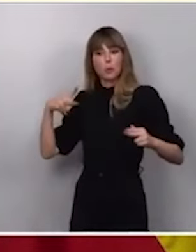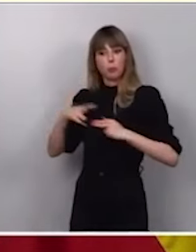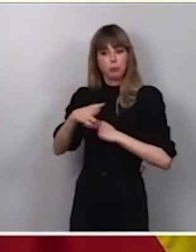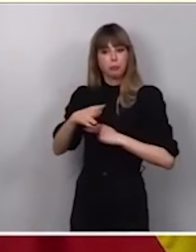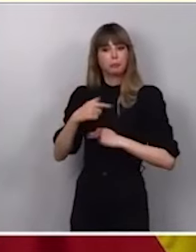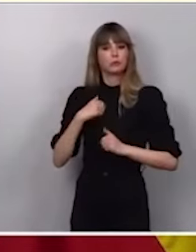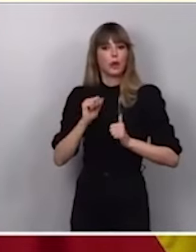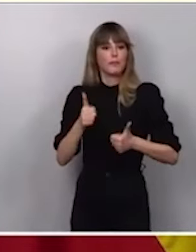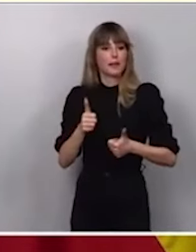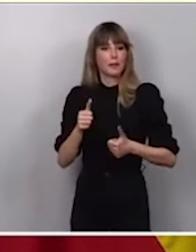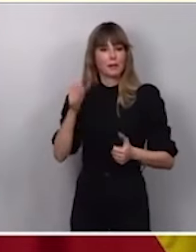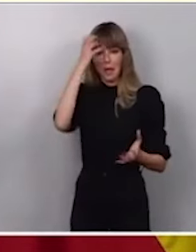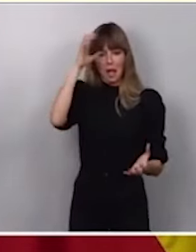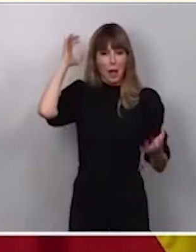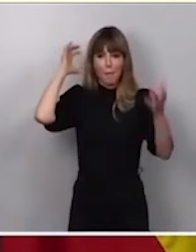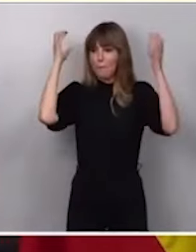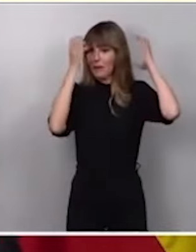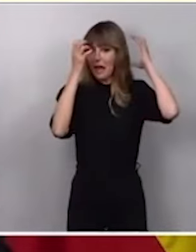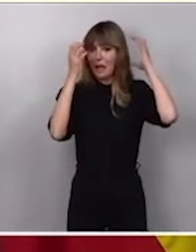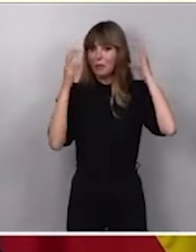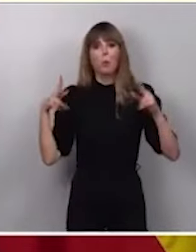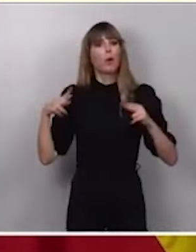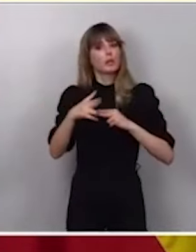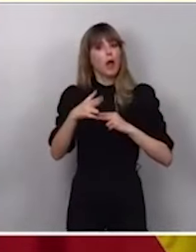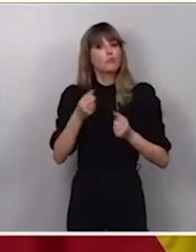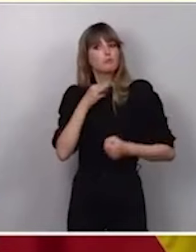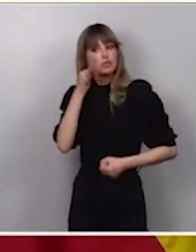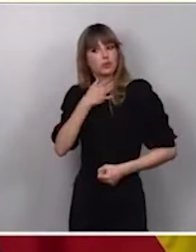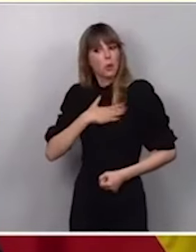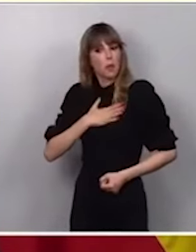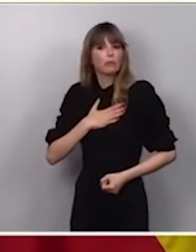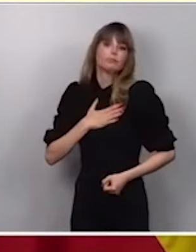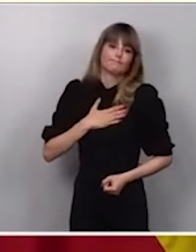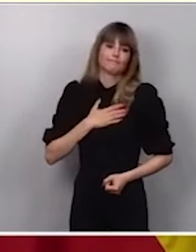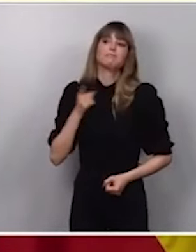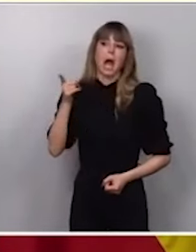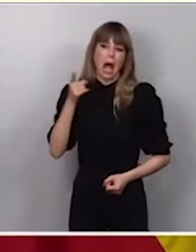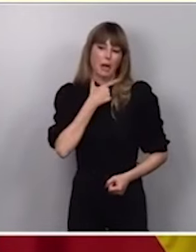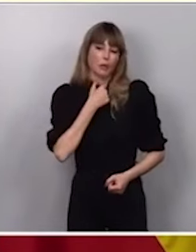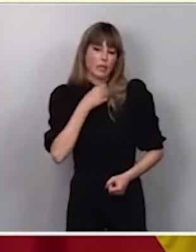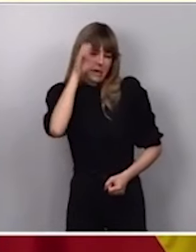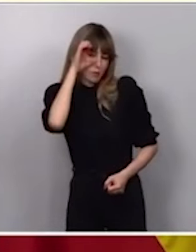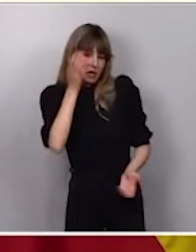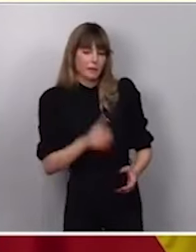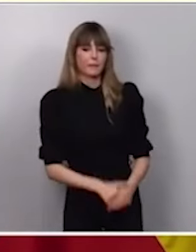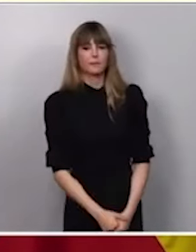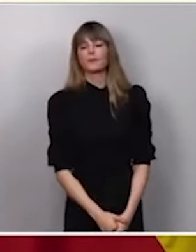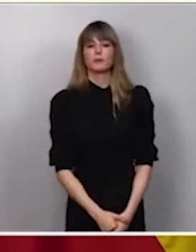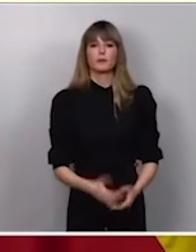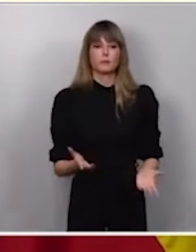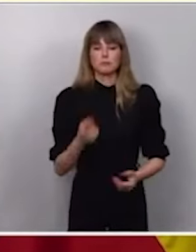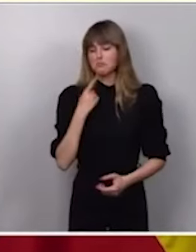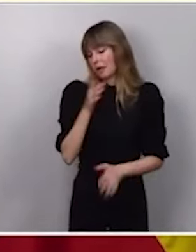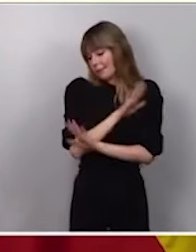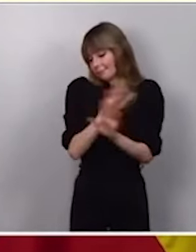cuando empezaba a elogiar a mi ley, desde el punto de vista de la comunicación política. No sé, seguramente le hubiera gustado escucharlo, ¿no? Pero, bueno,